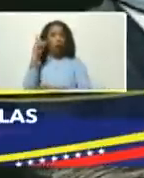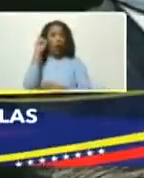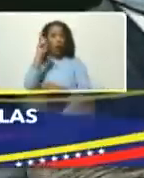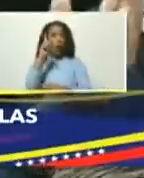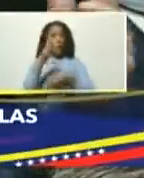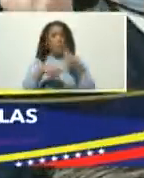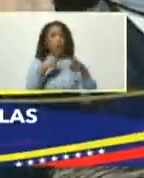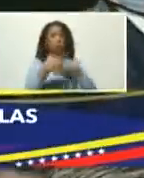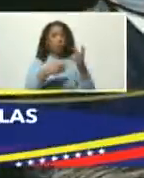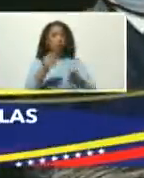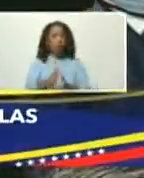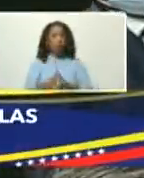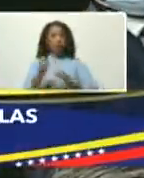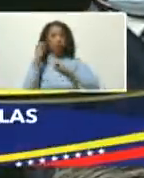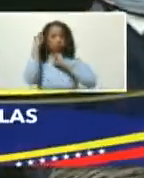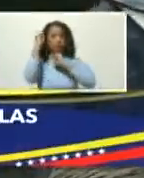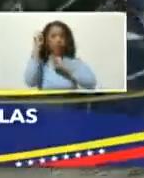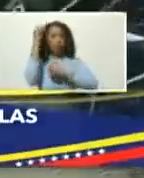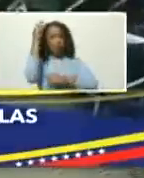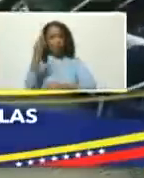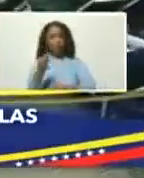proceso triunfante seguro